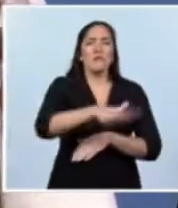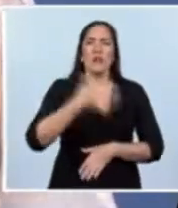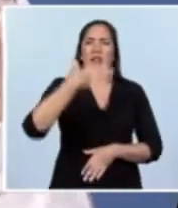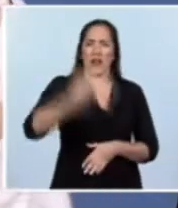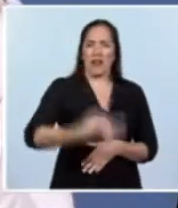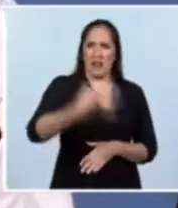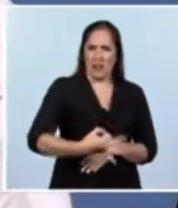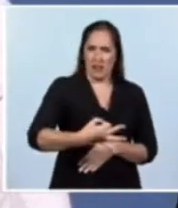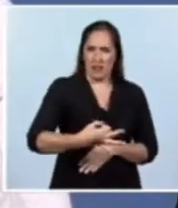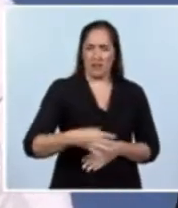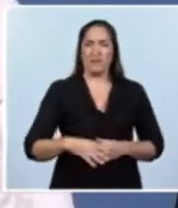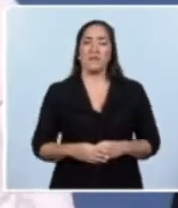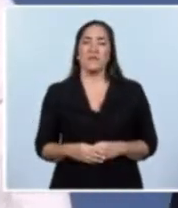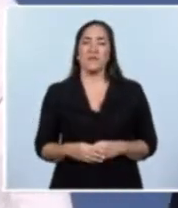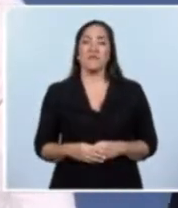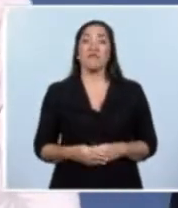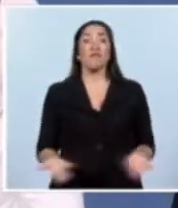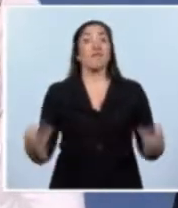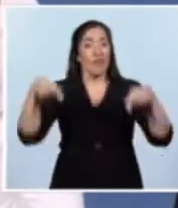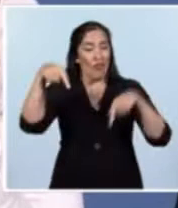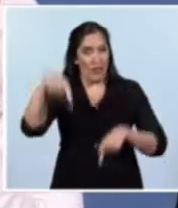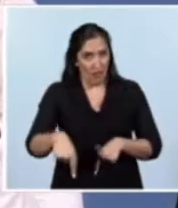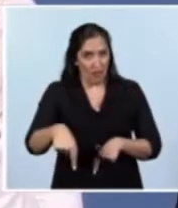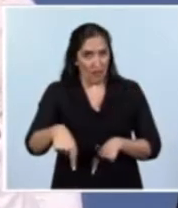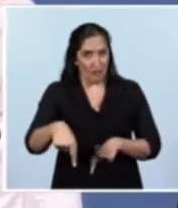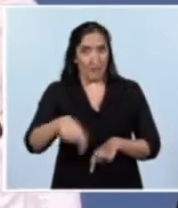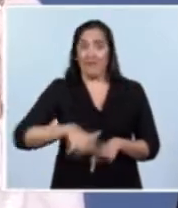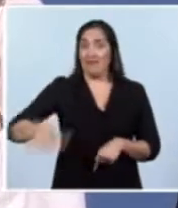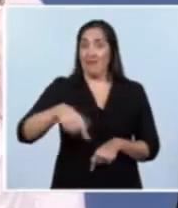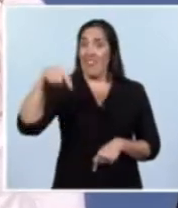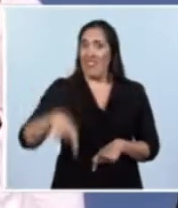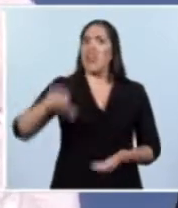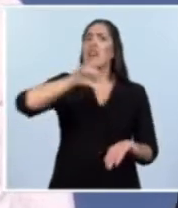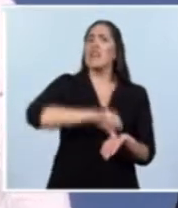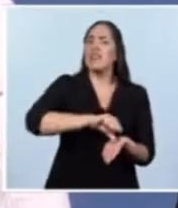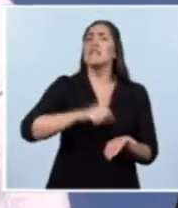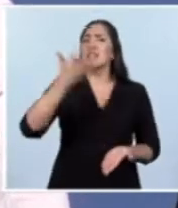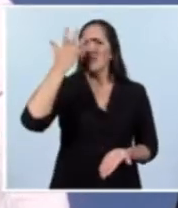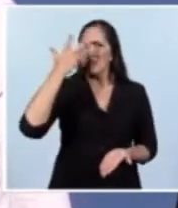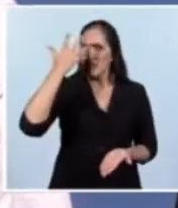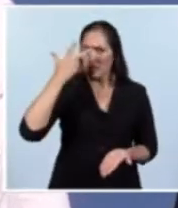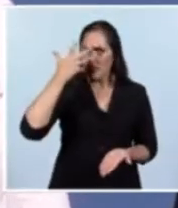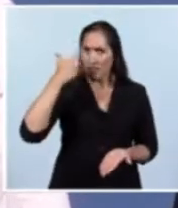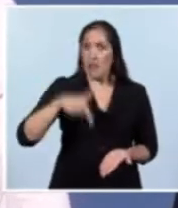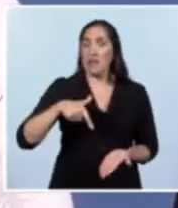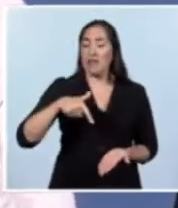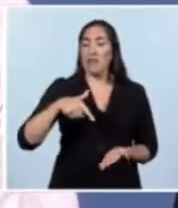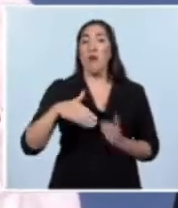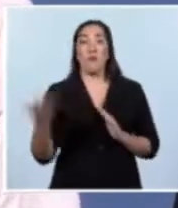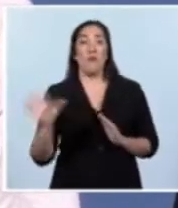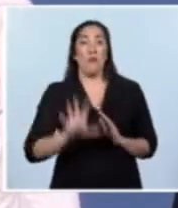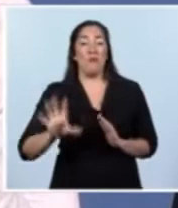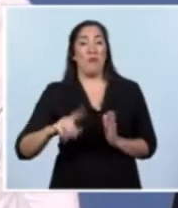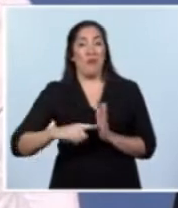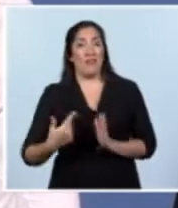Hoy, aquí, en la localidad de San Martín, Provincia de